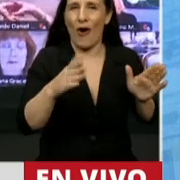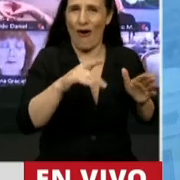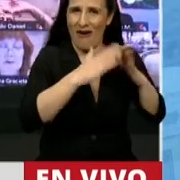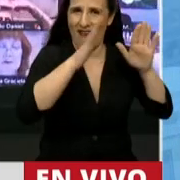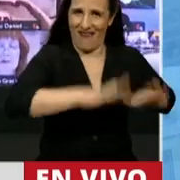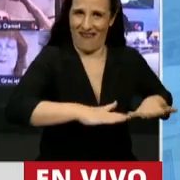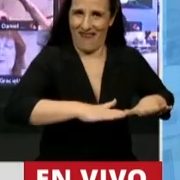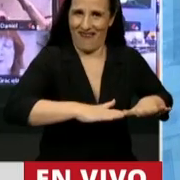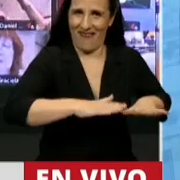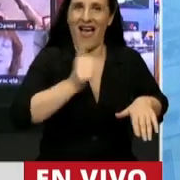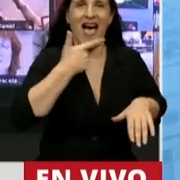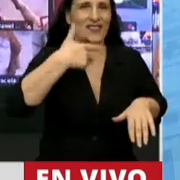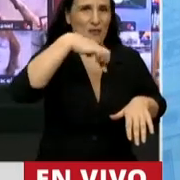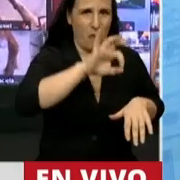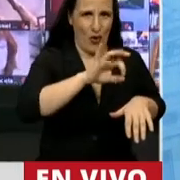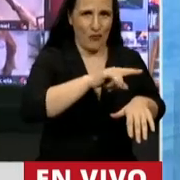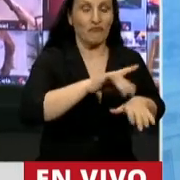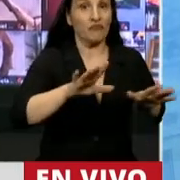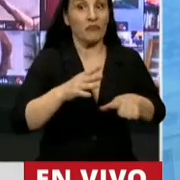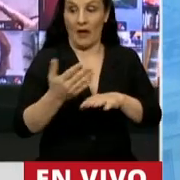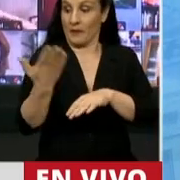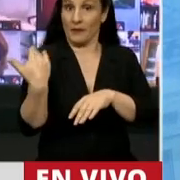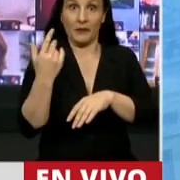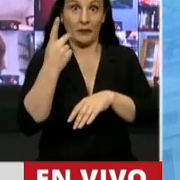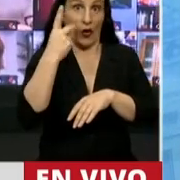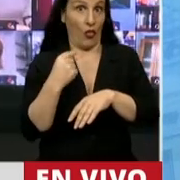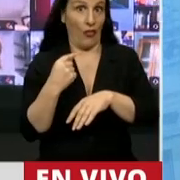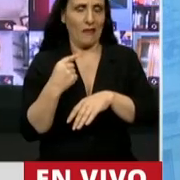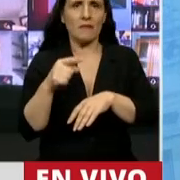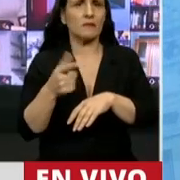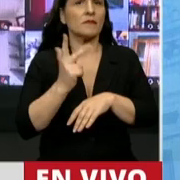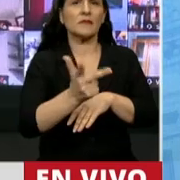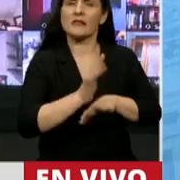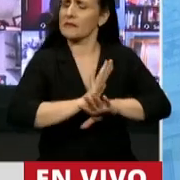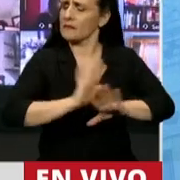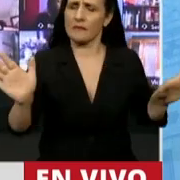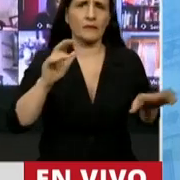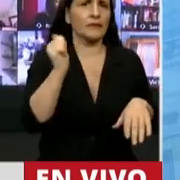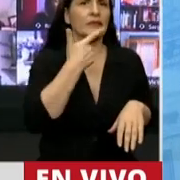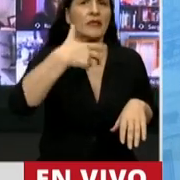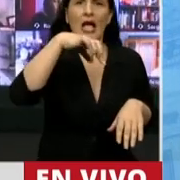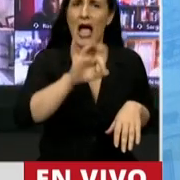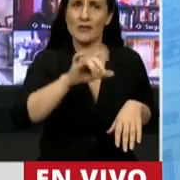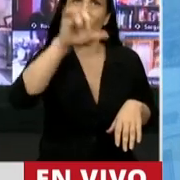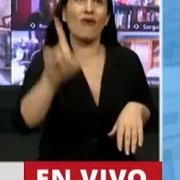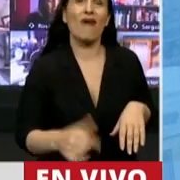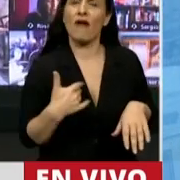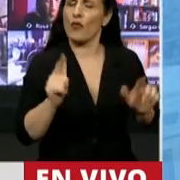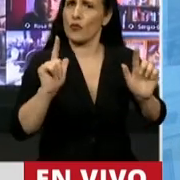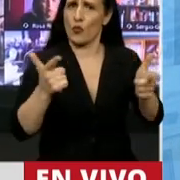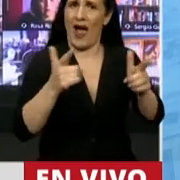Afortunadamente, hace menos de 48 horas, el Presidente de la Nación ha dicho que no existe ASPO en todo el país.